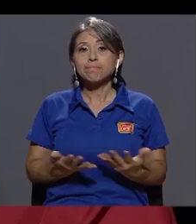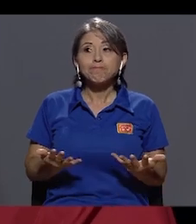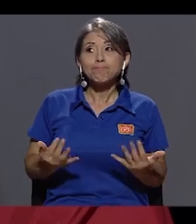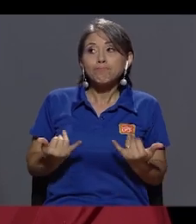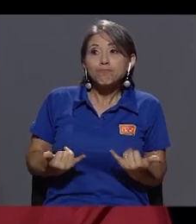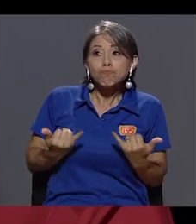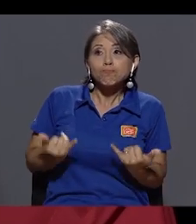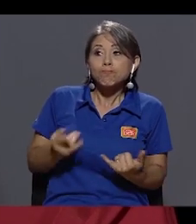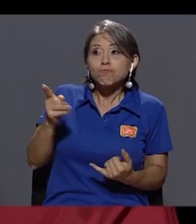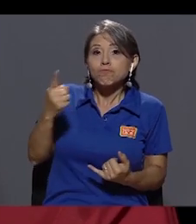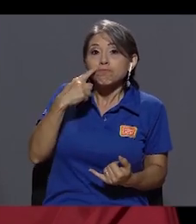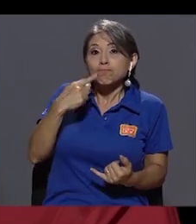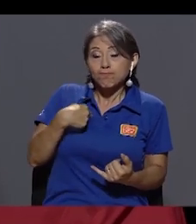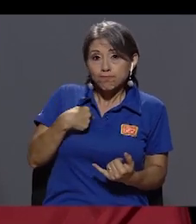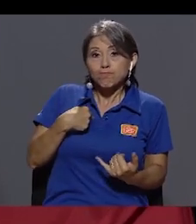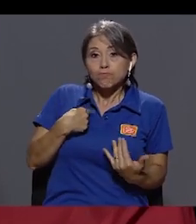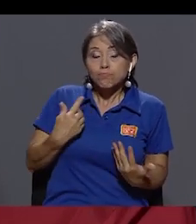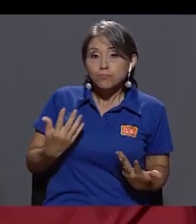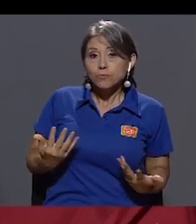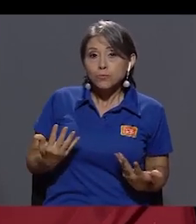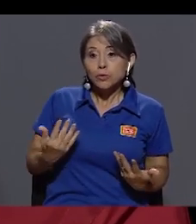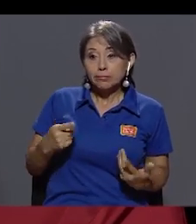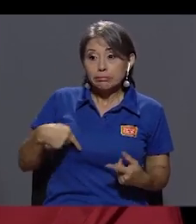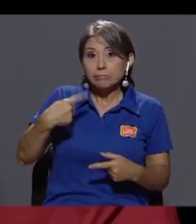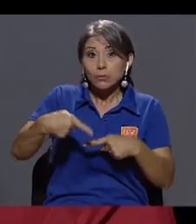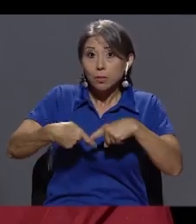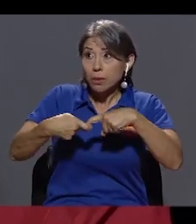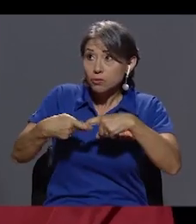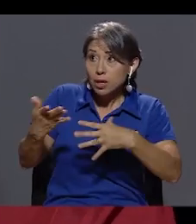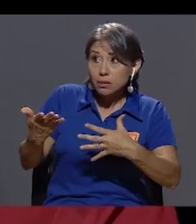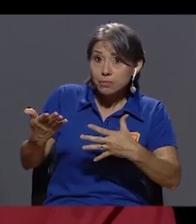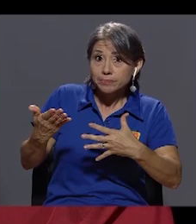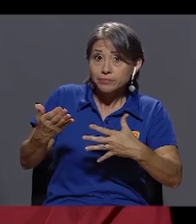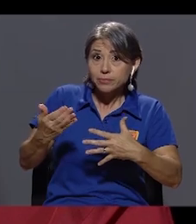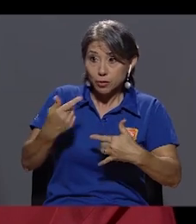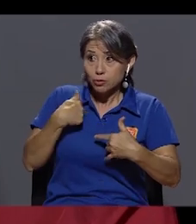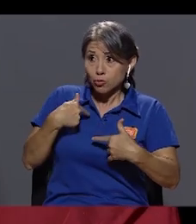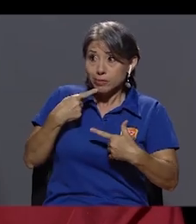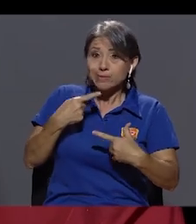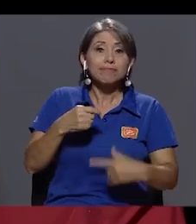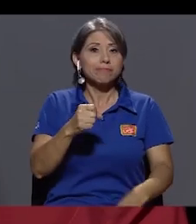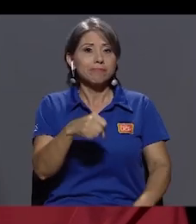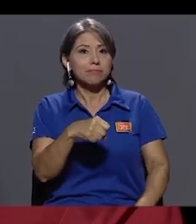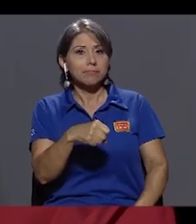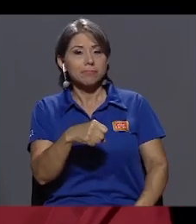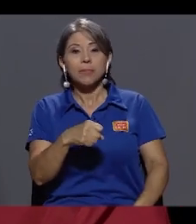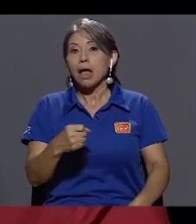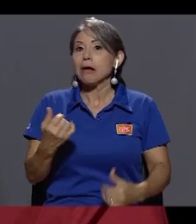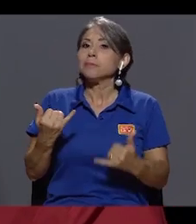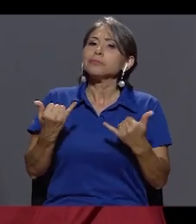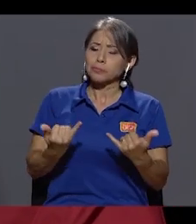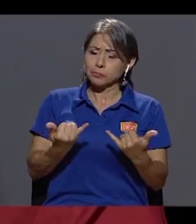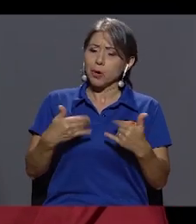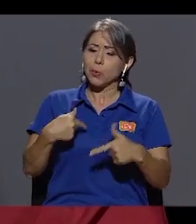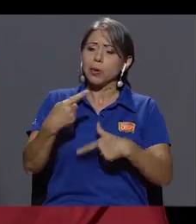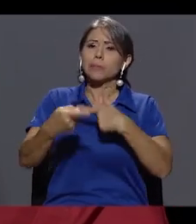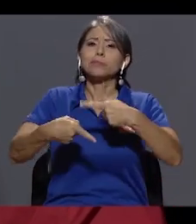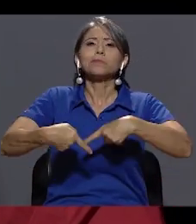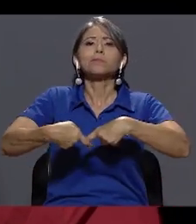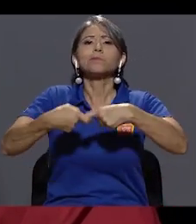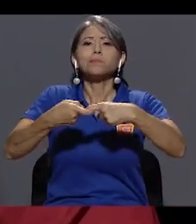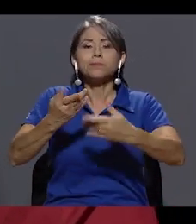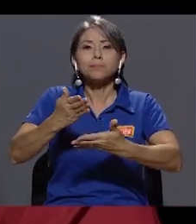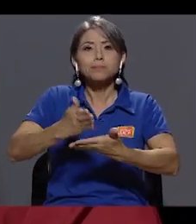Y ahorita que usted me está diciendo que vamos a ir a una pausa, me decís, que la mande yo. Vamos a ir a una